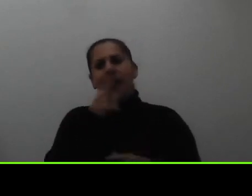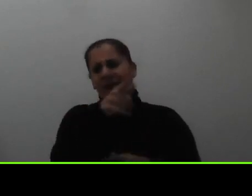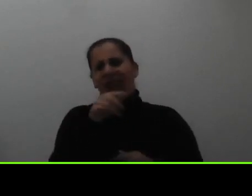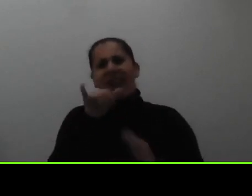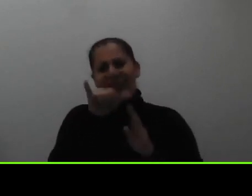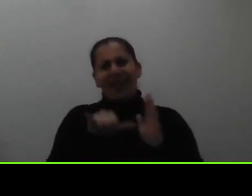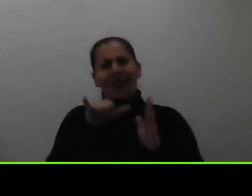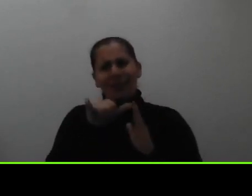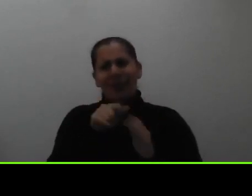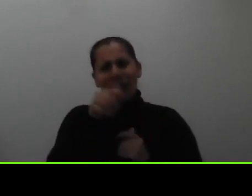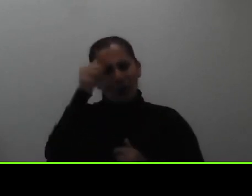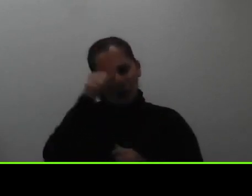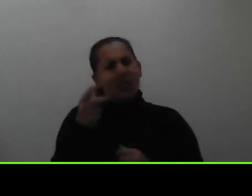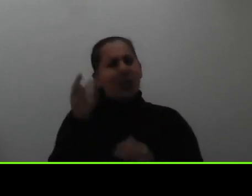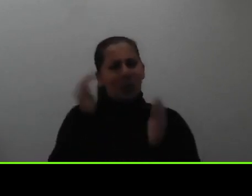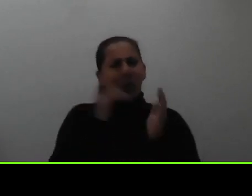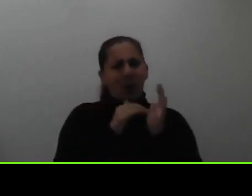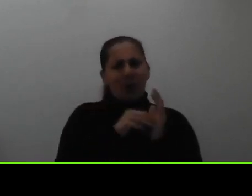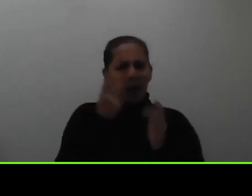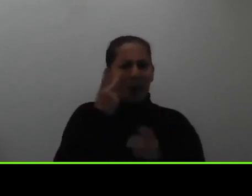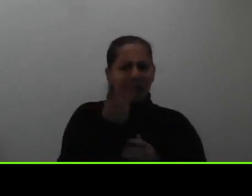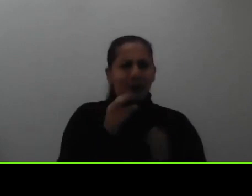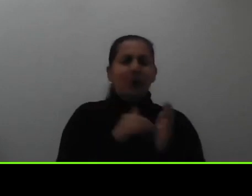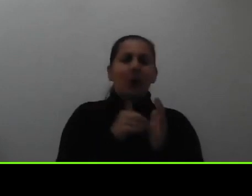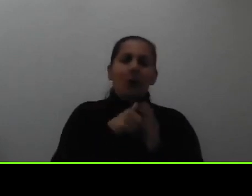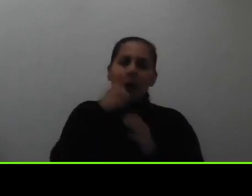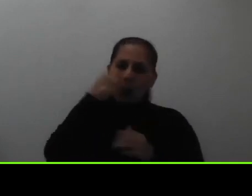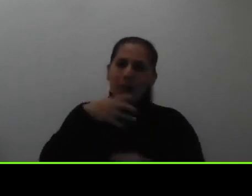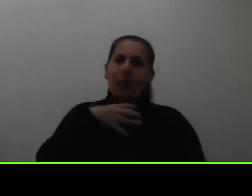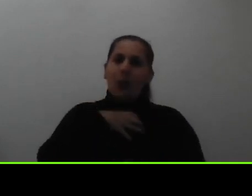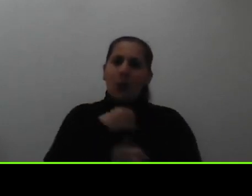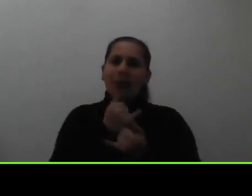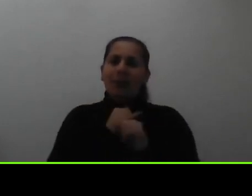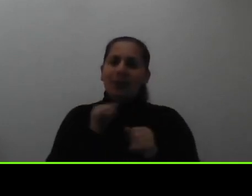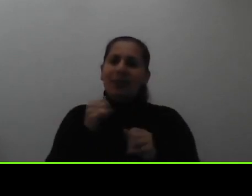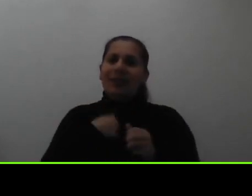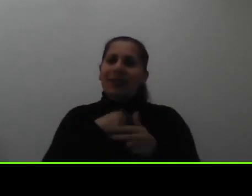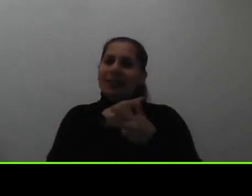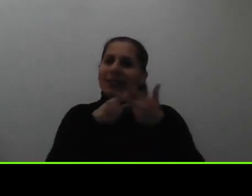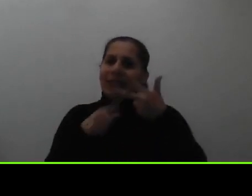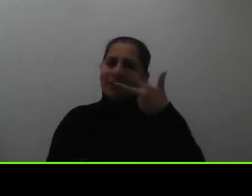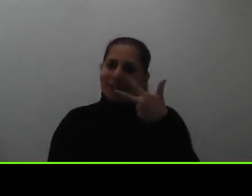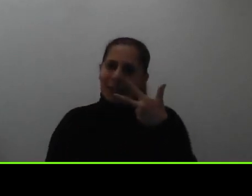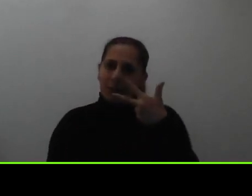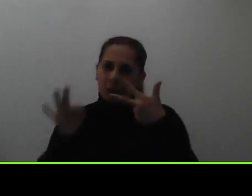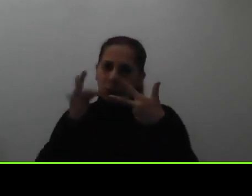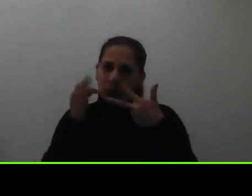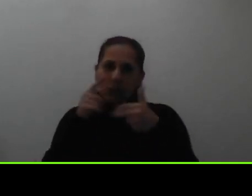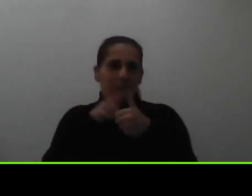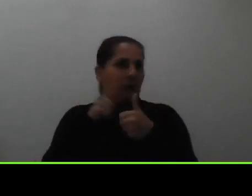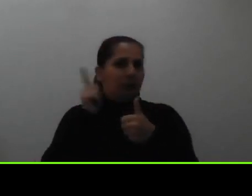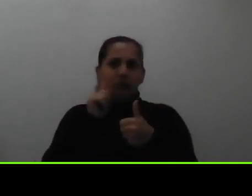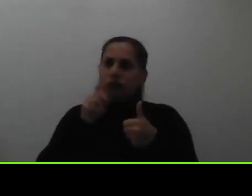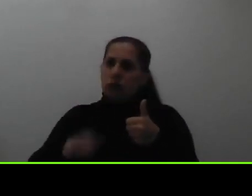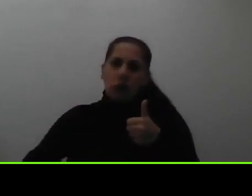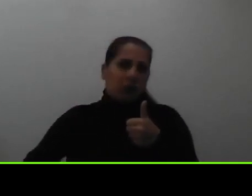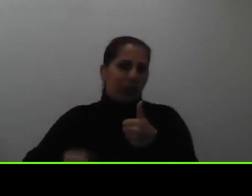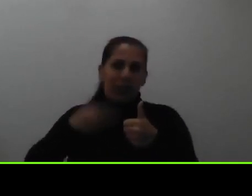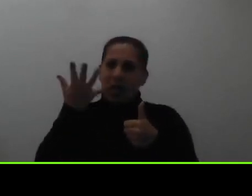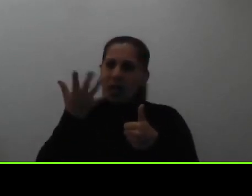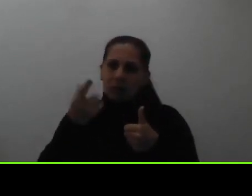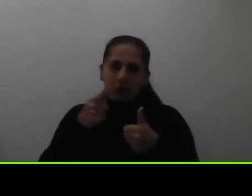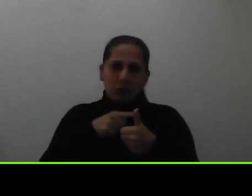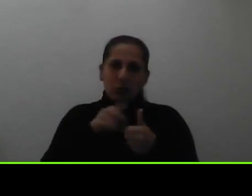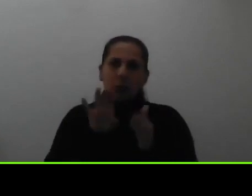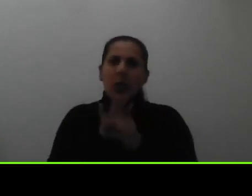ustedes lo repasemos pero entonces hablaba de tres tipos de cuenta propia los cuenta propia que no tienen gastos de ejecución ejemplo una